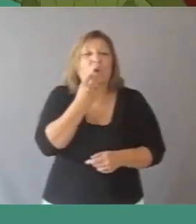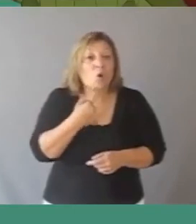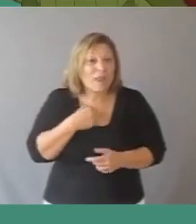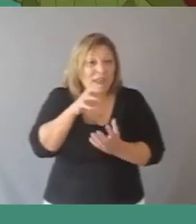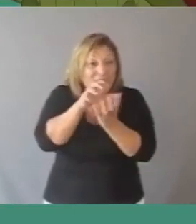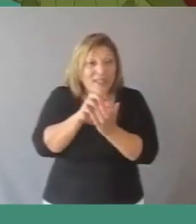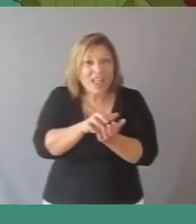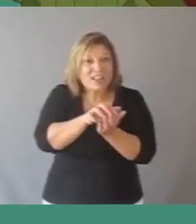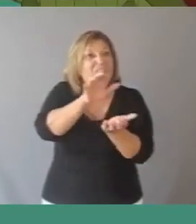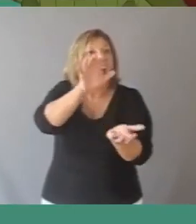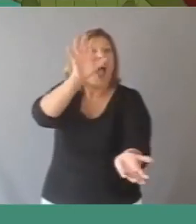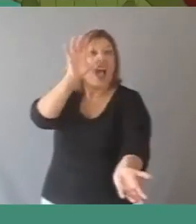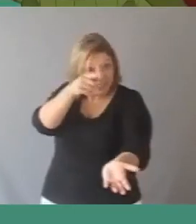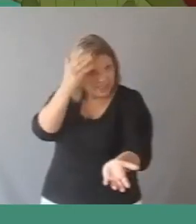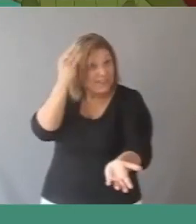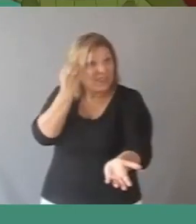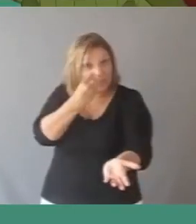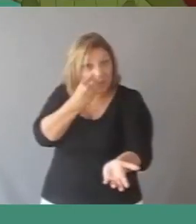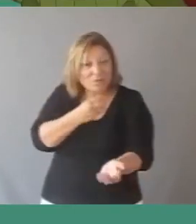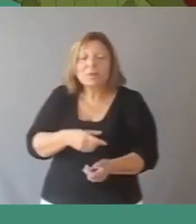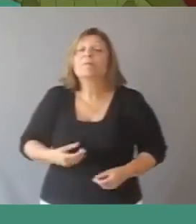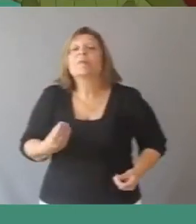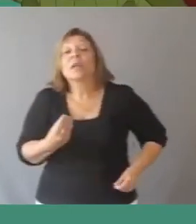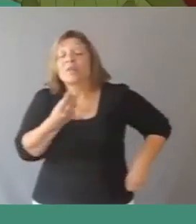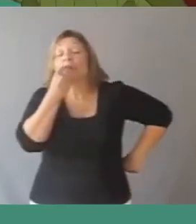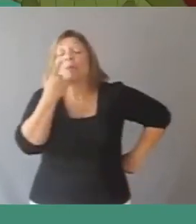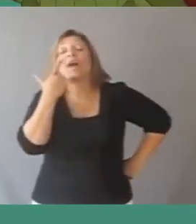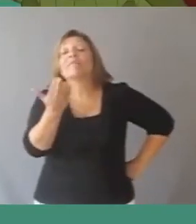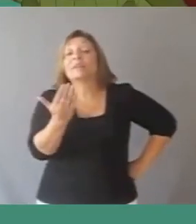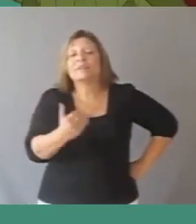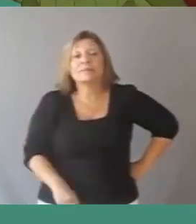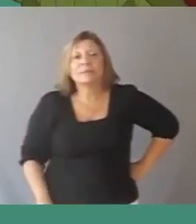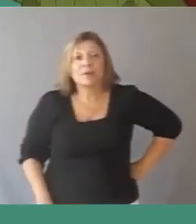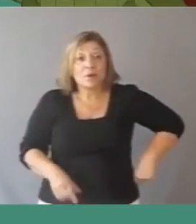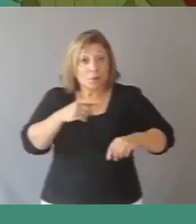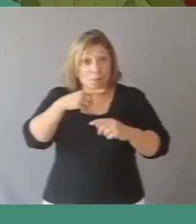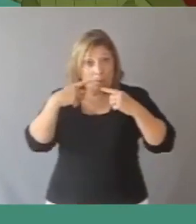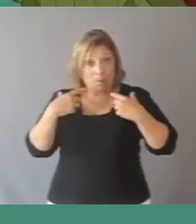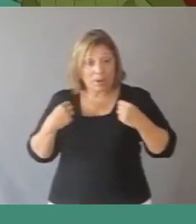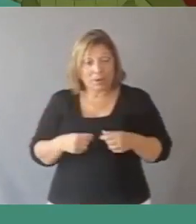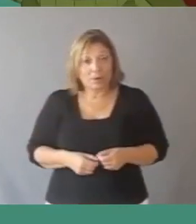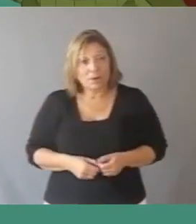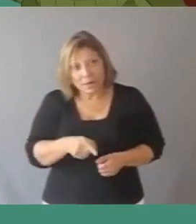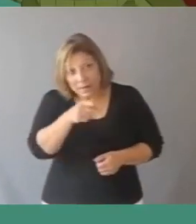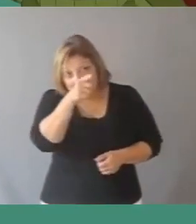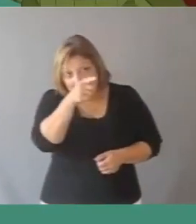estos dientes? añadió abriendo su inmensa boca. ¿Qué van a comer? A ver, respondieron los marineros.